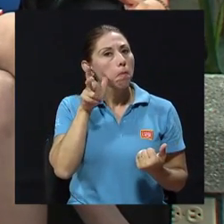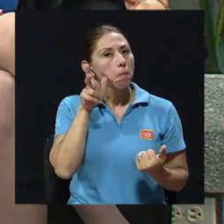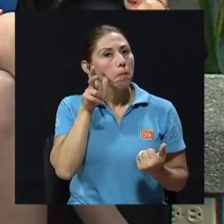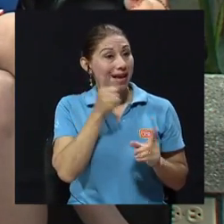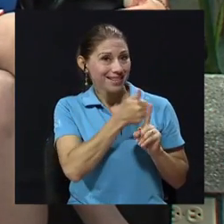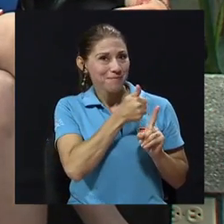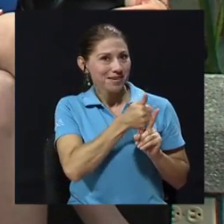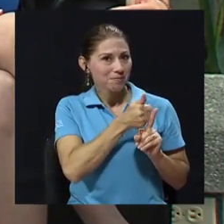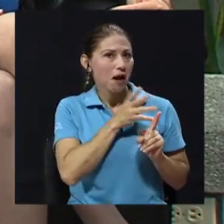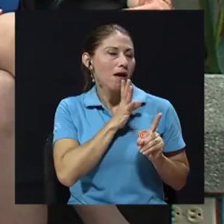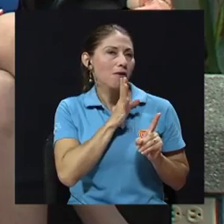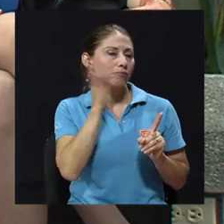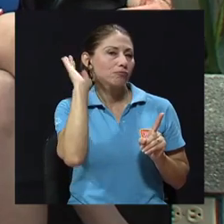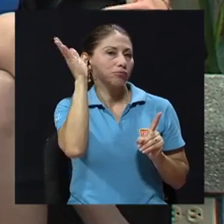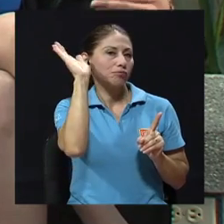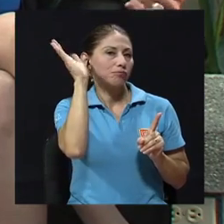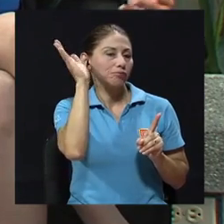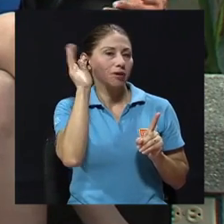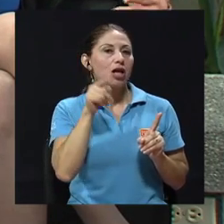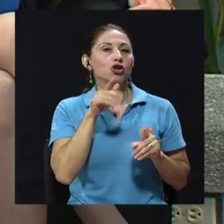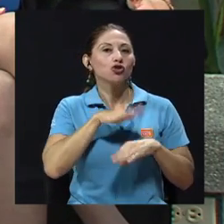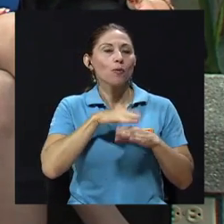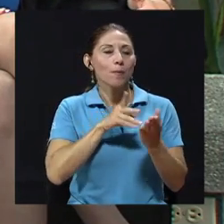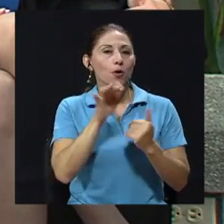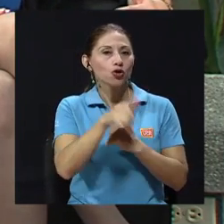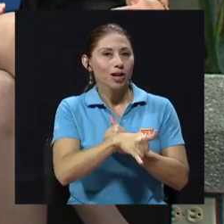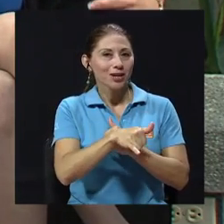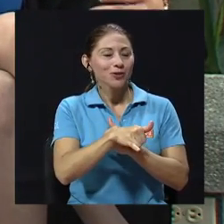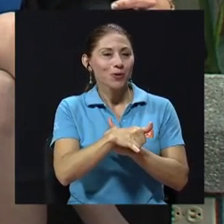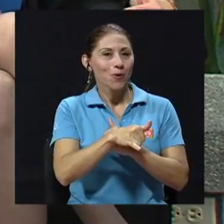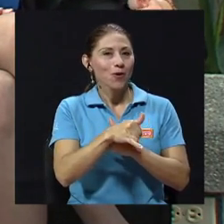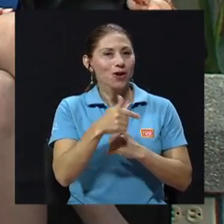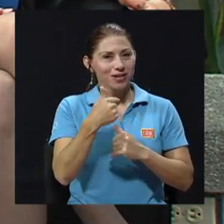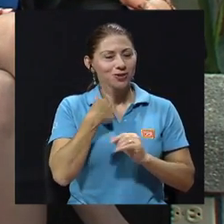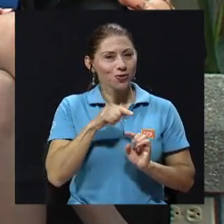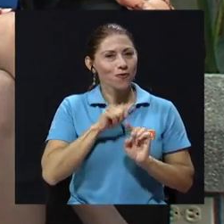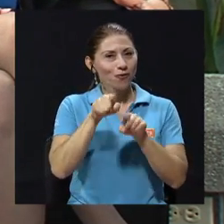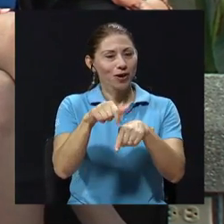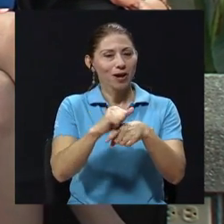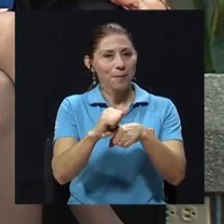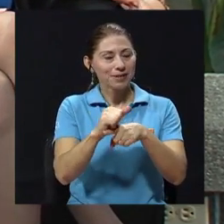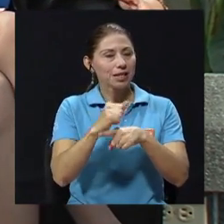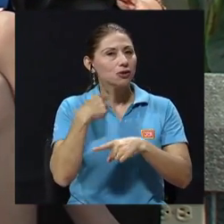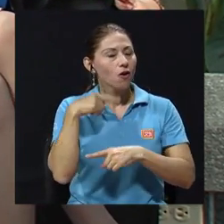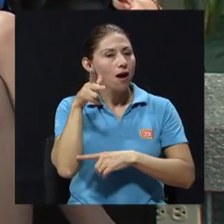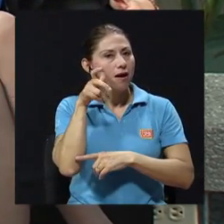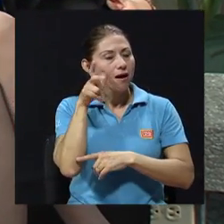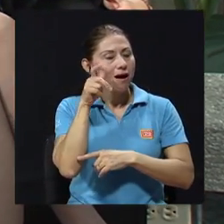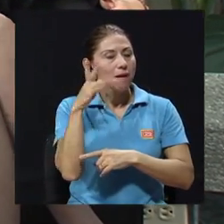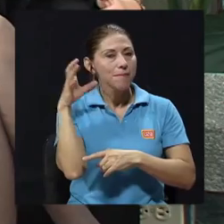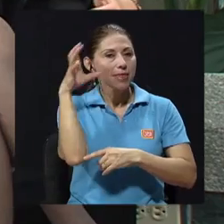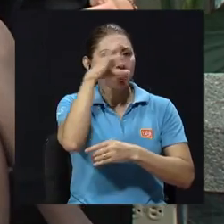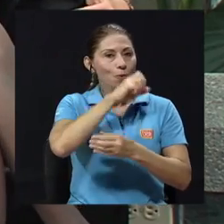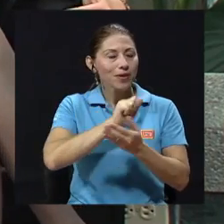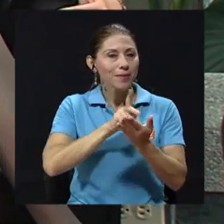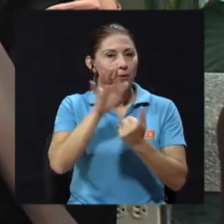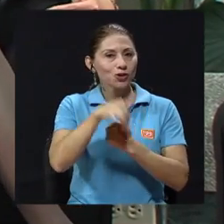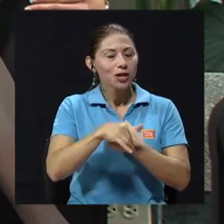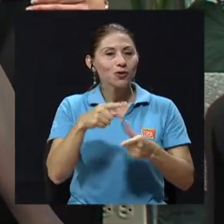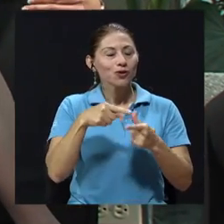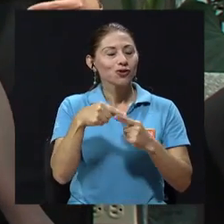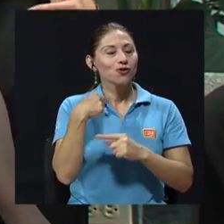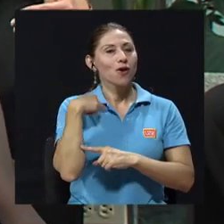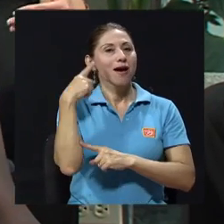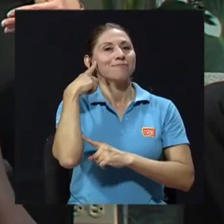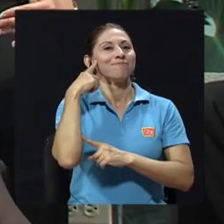proyecto por ella misma en una exposición que hizo, en una capacitación que estuvimos juntas, y, en